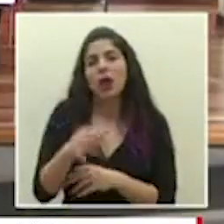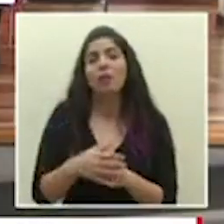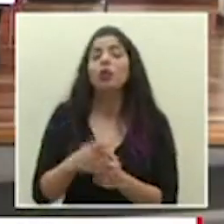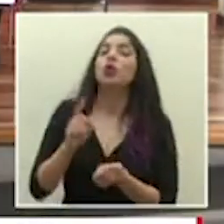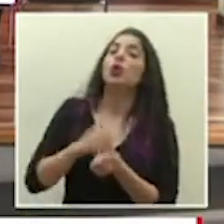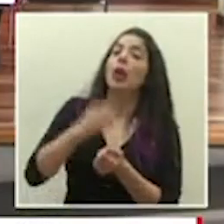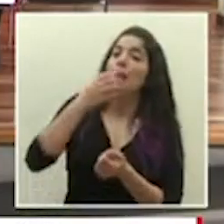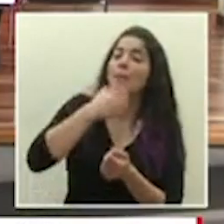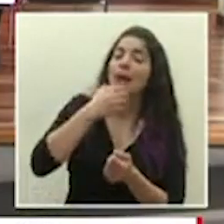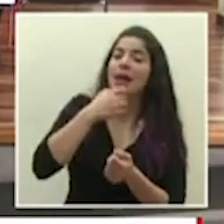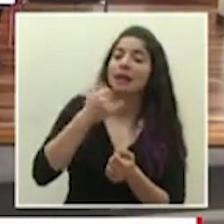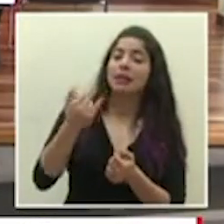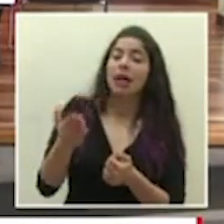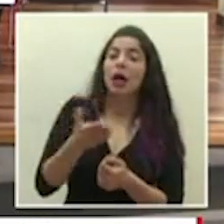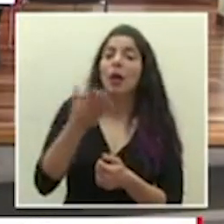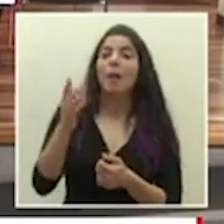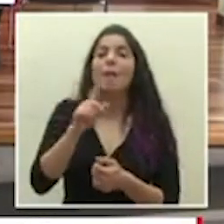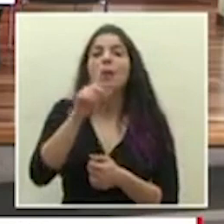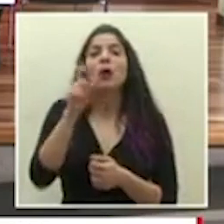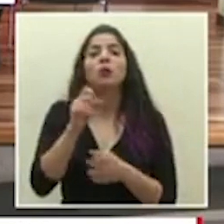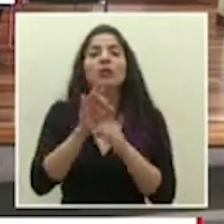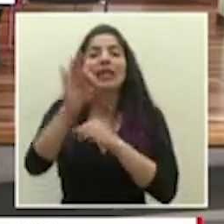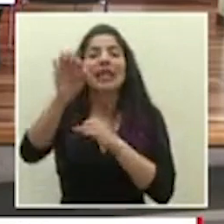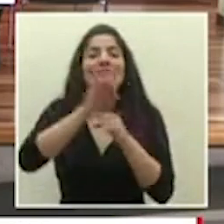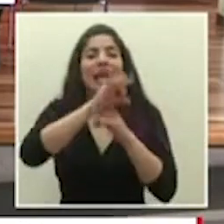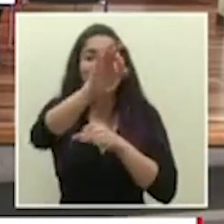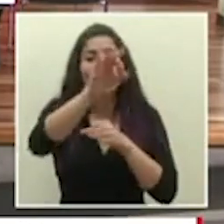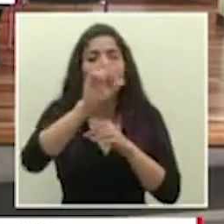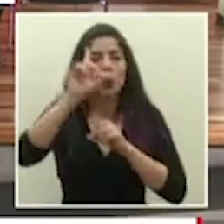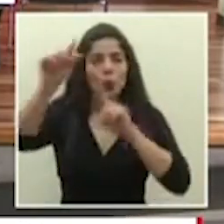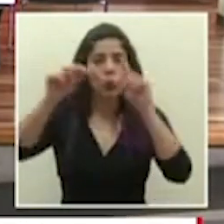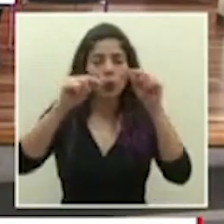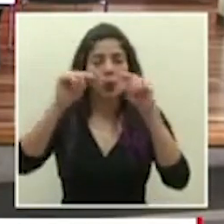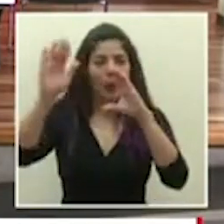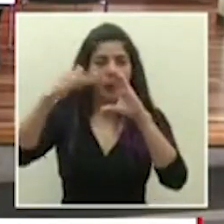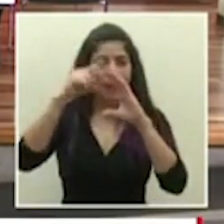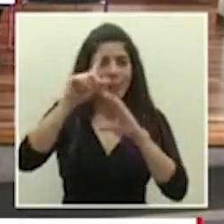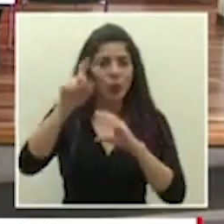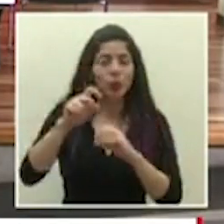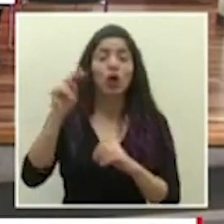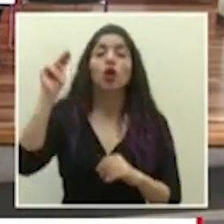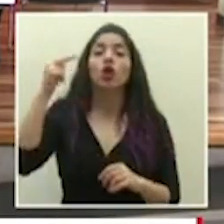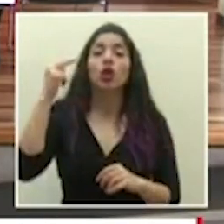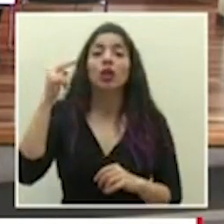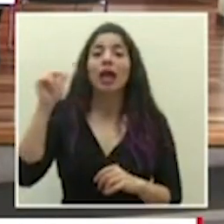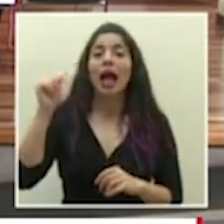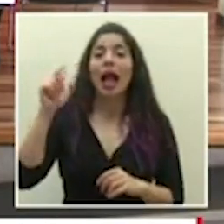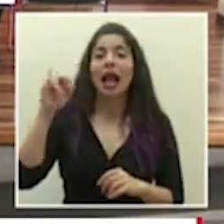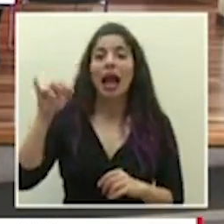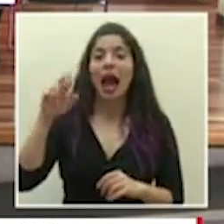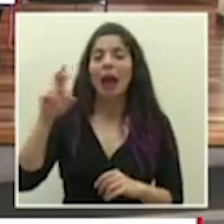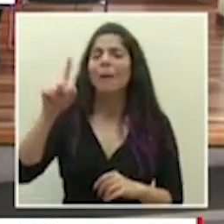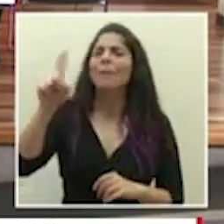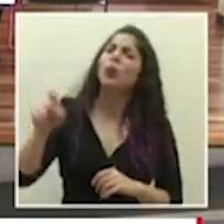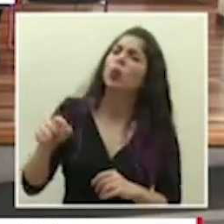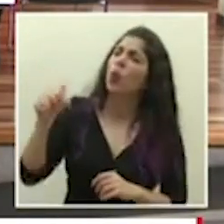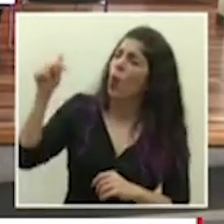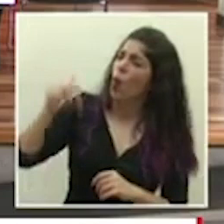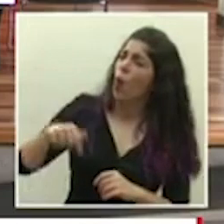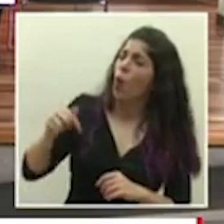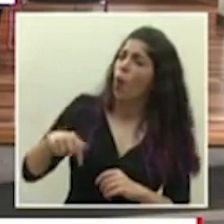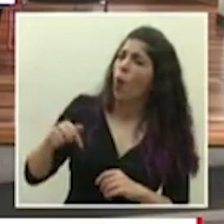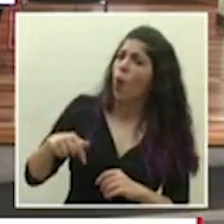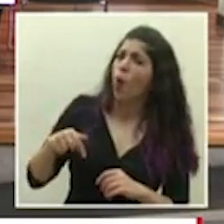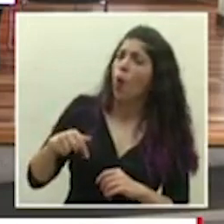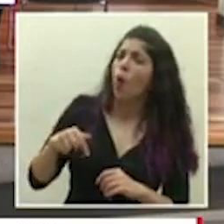recibimos dos consultas de medios regionales vía remota noticias Alan Jara consulta hoy se trasladó